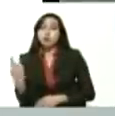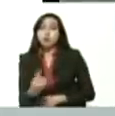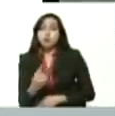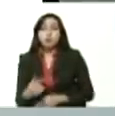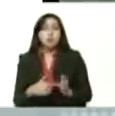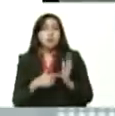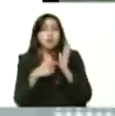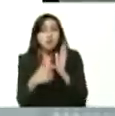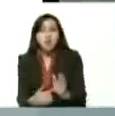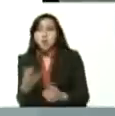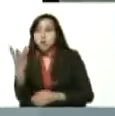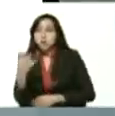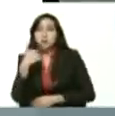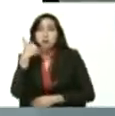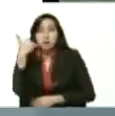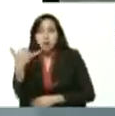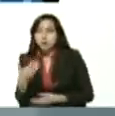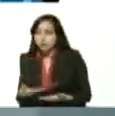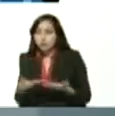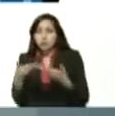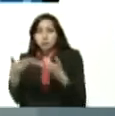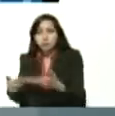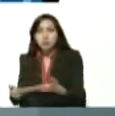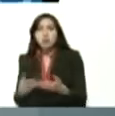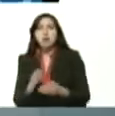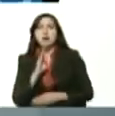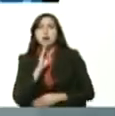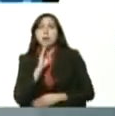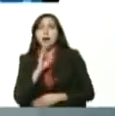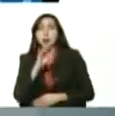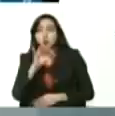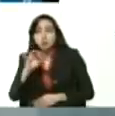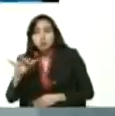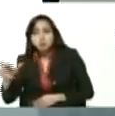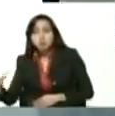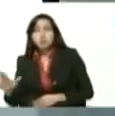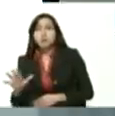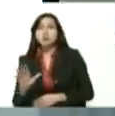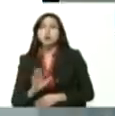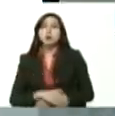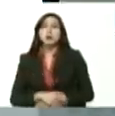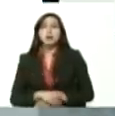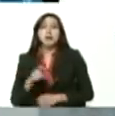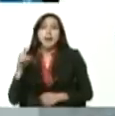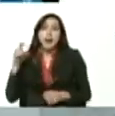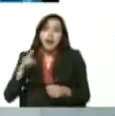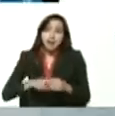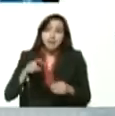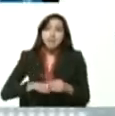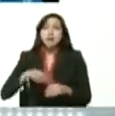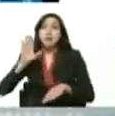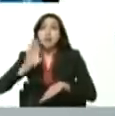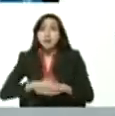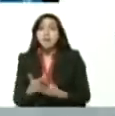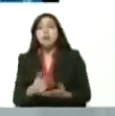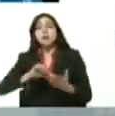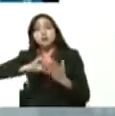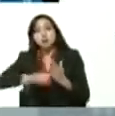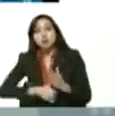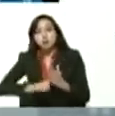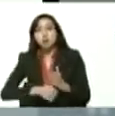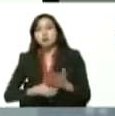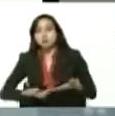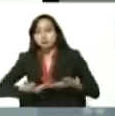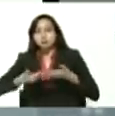es su número de teléfono, el banco al cual está afiliado y su cédula de identidad, inmediatamente el